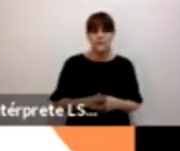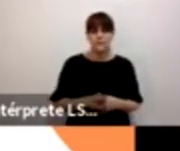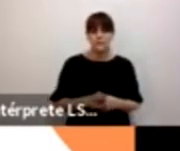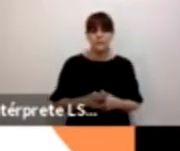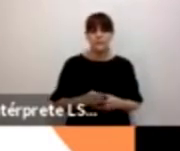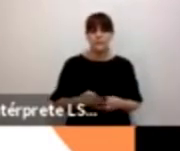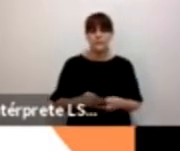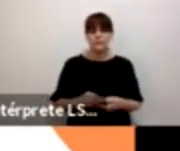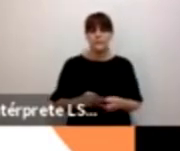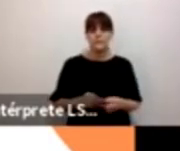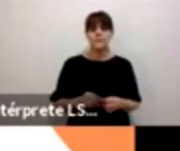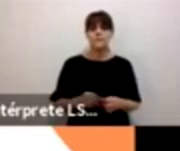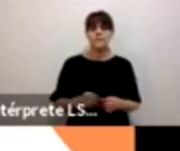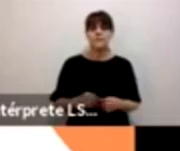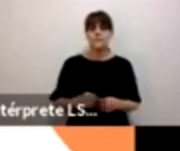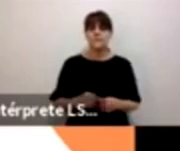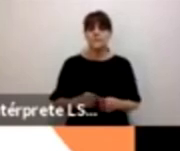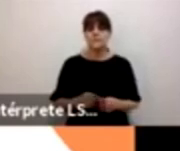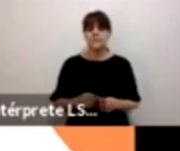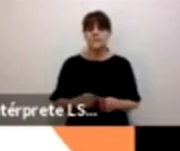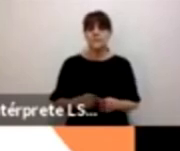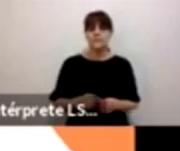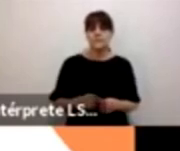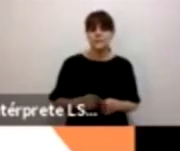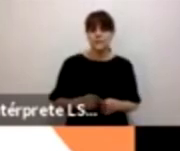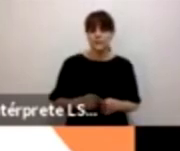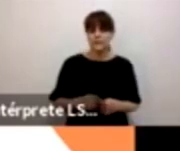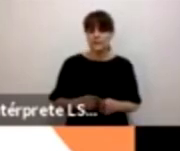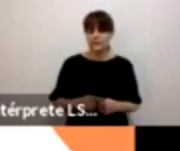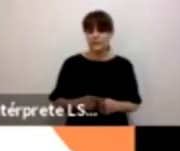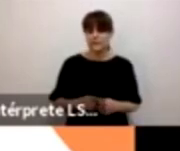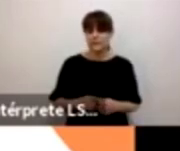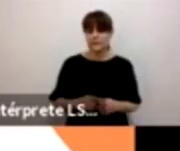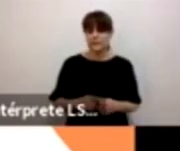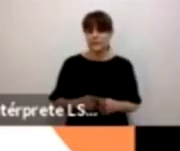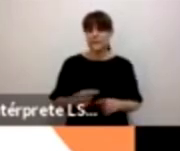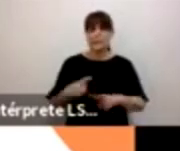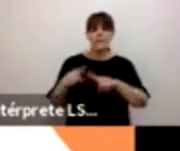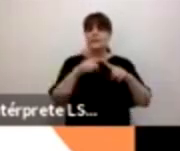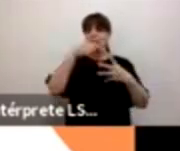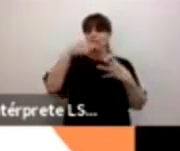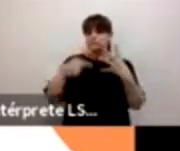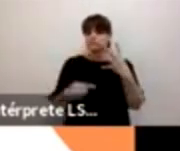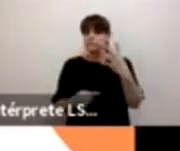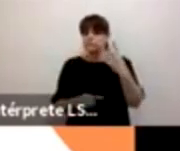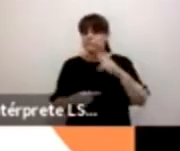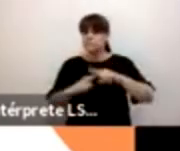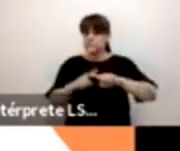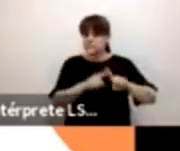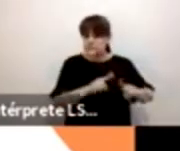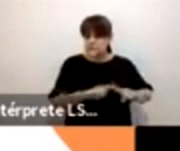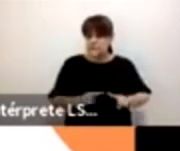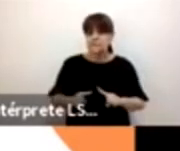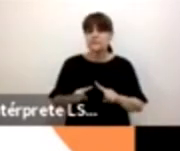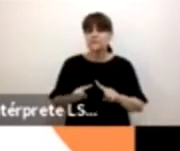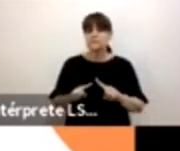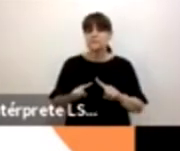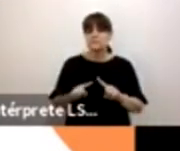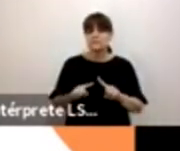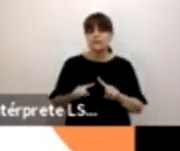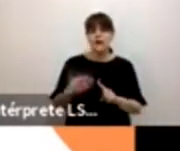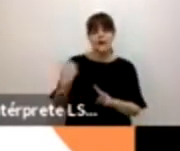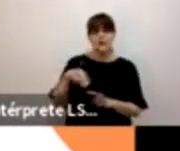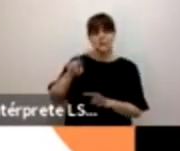ejercicio de violencia estructural y generalizada hay componentes de masculinidad tradicional o hegemónica, que